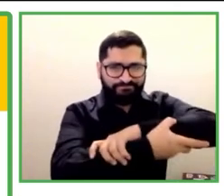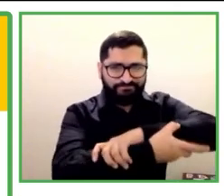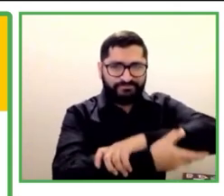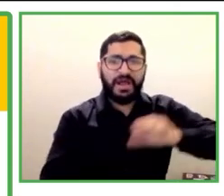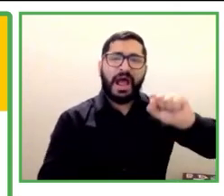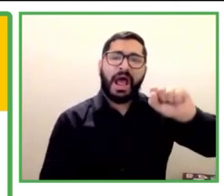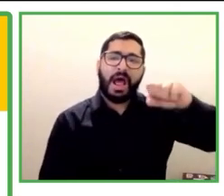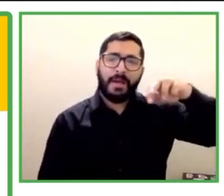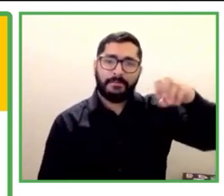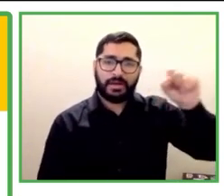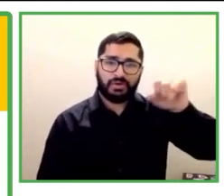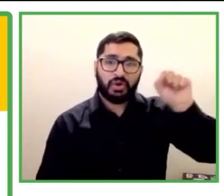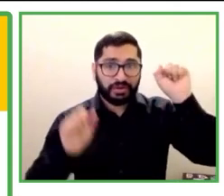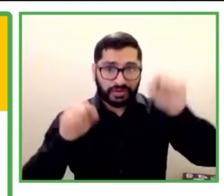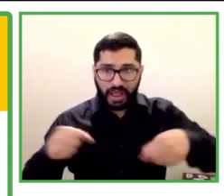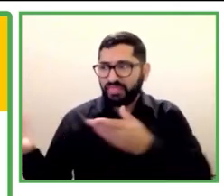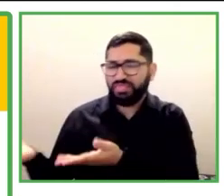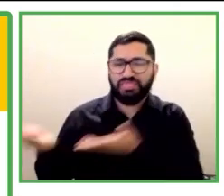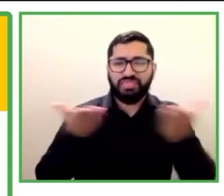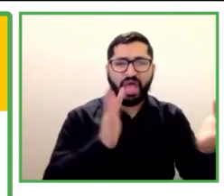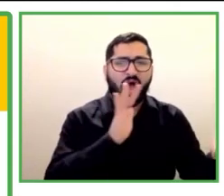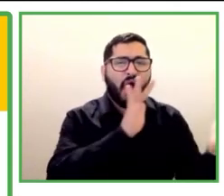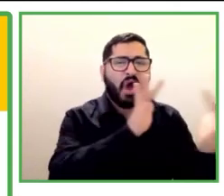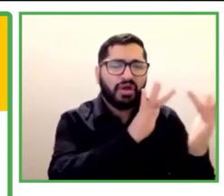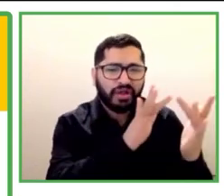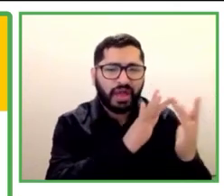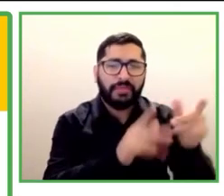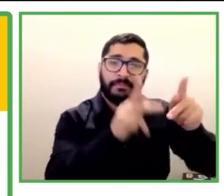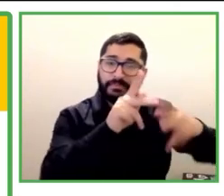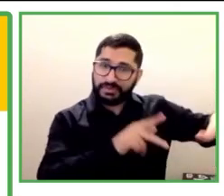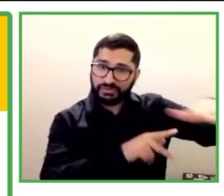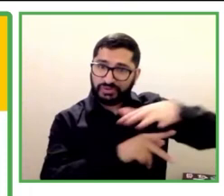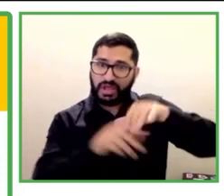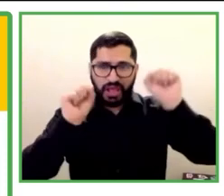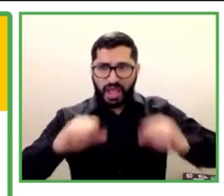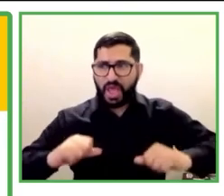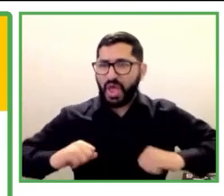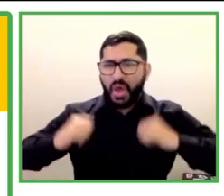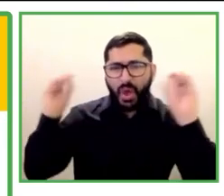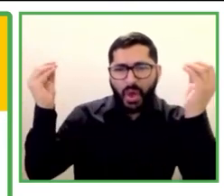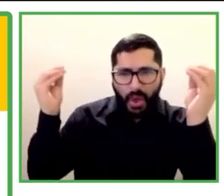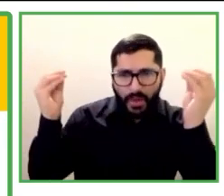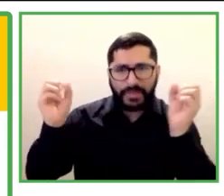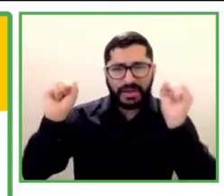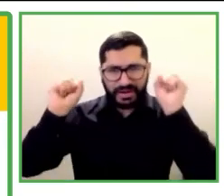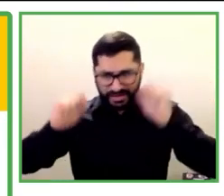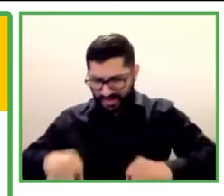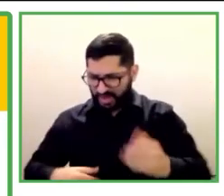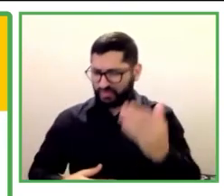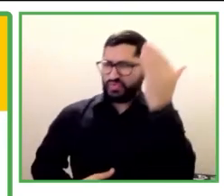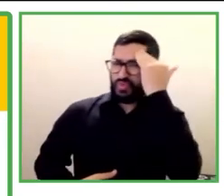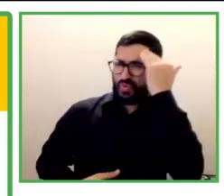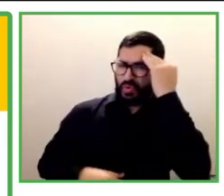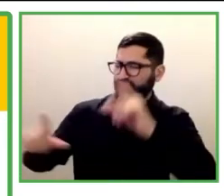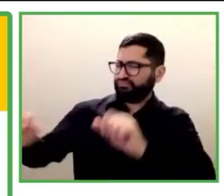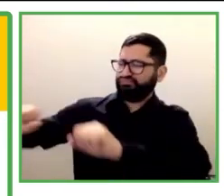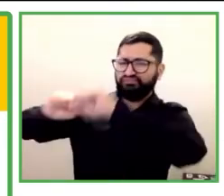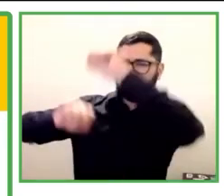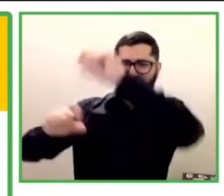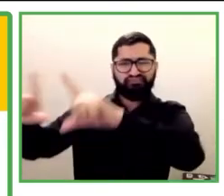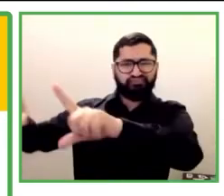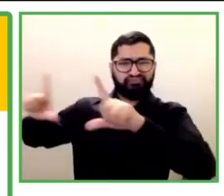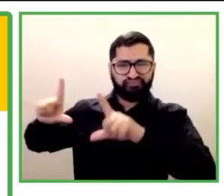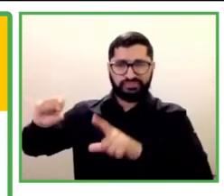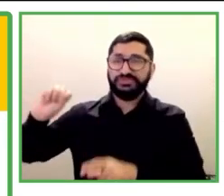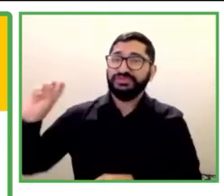que están capacitados en estas áreas. Tenemos tres academias, la Academia de TI, la Academia de Banca y de Finanzas,